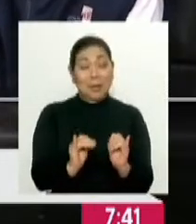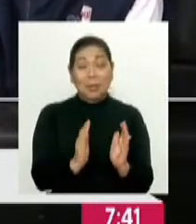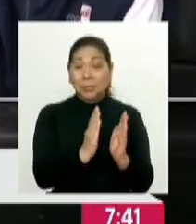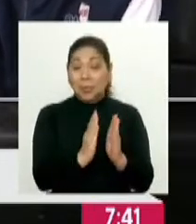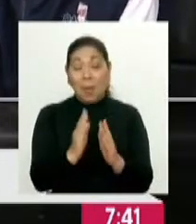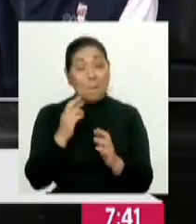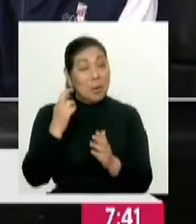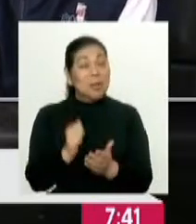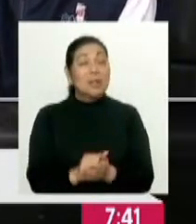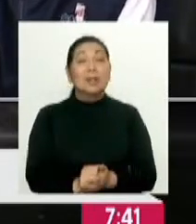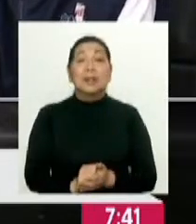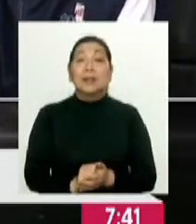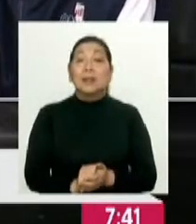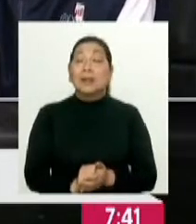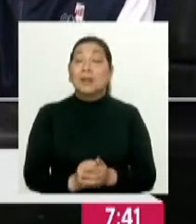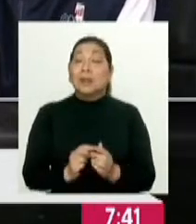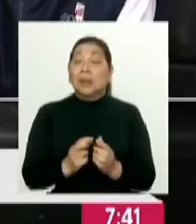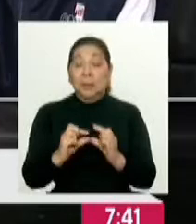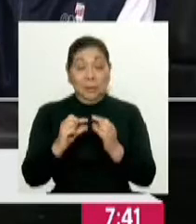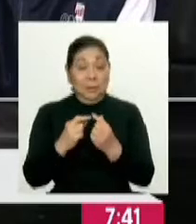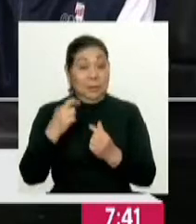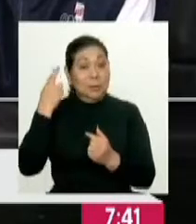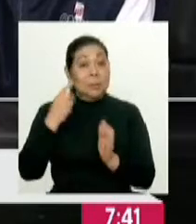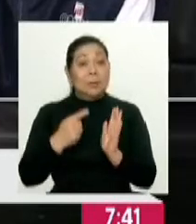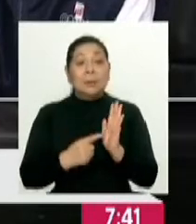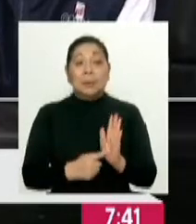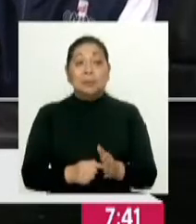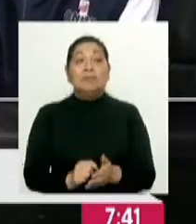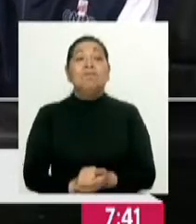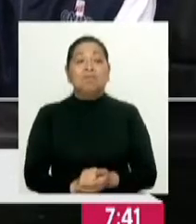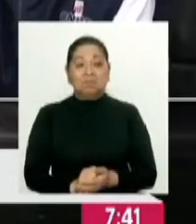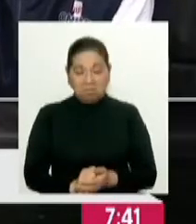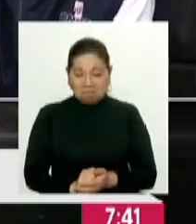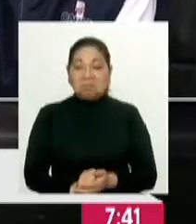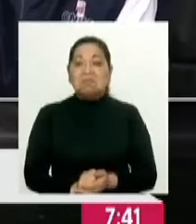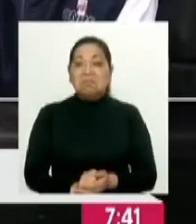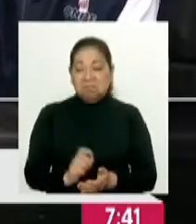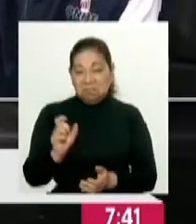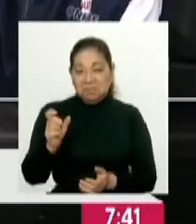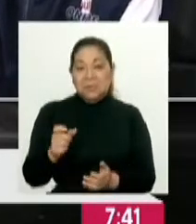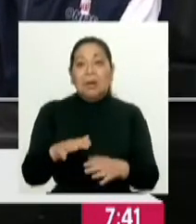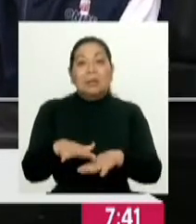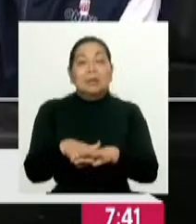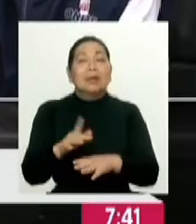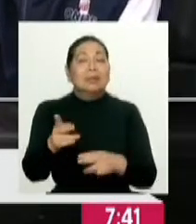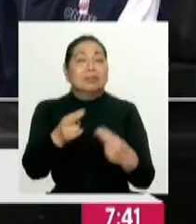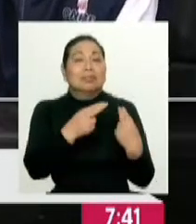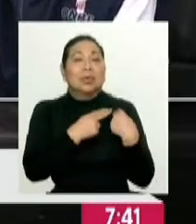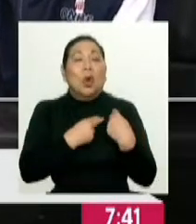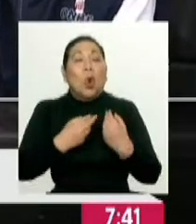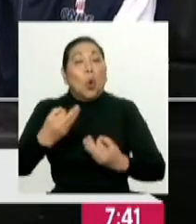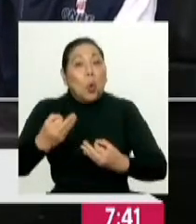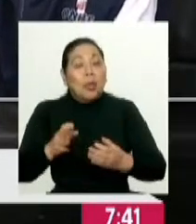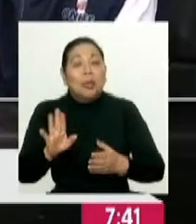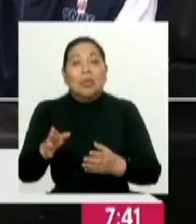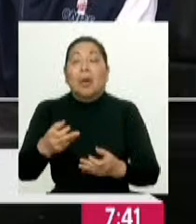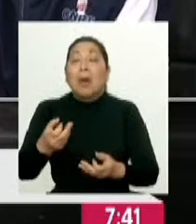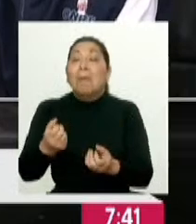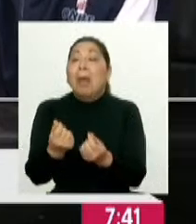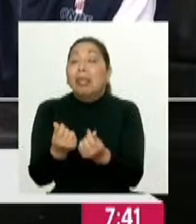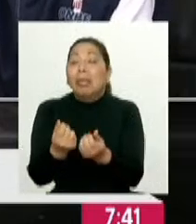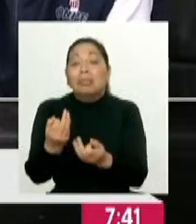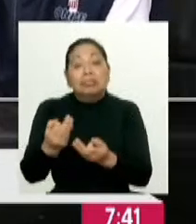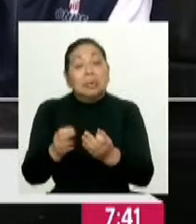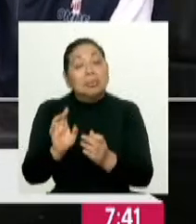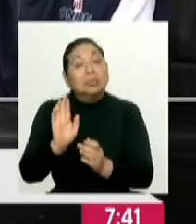organización política. Y en la organización política el partido, obviamente, tiene un representante legal. Tiene un Que es el que tiene que hacer la gestión. Tiene un contador y tiene un tesorero, pues